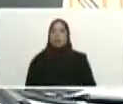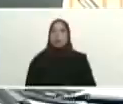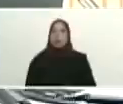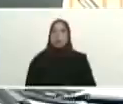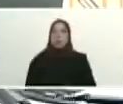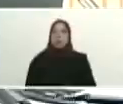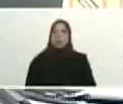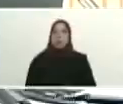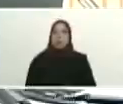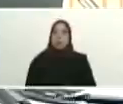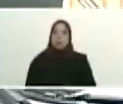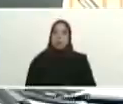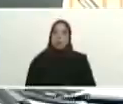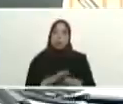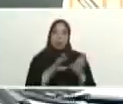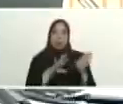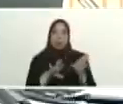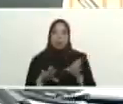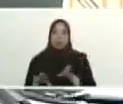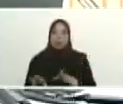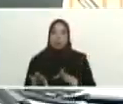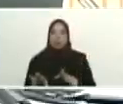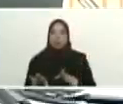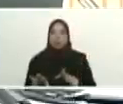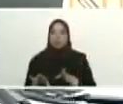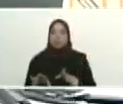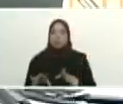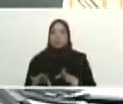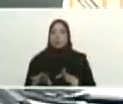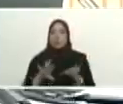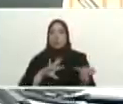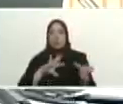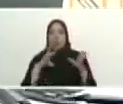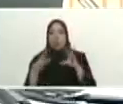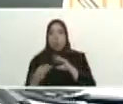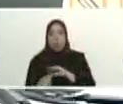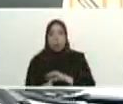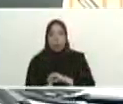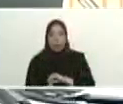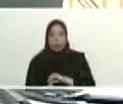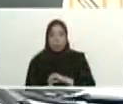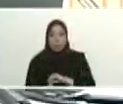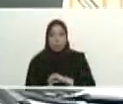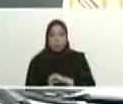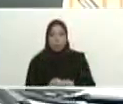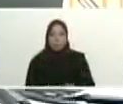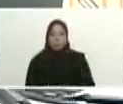estos cambios que ha habido y que nos han llevado a una situación